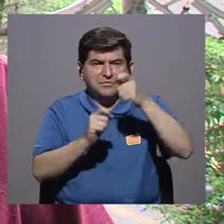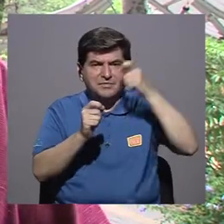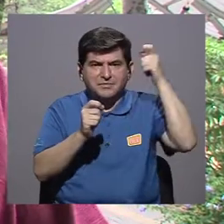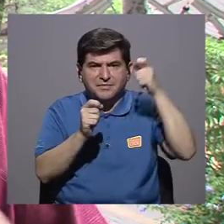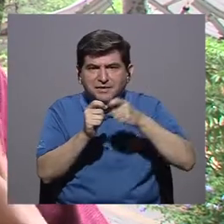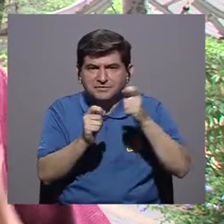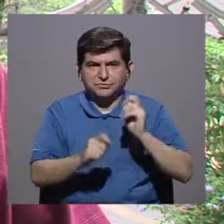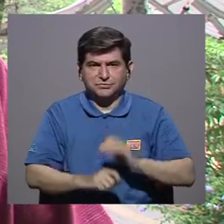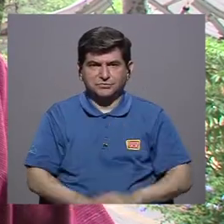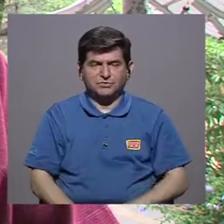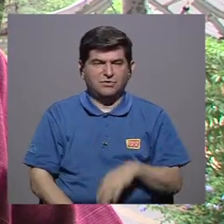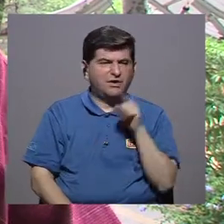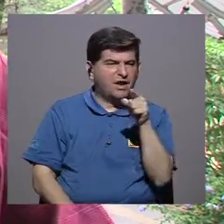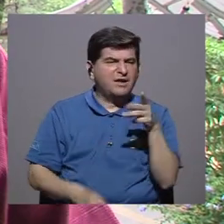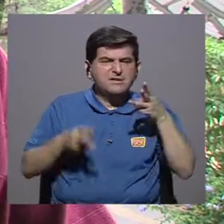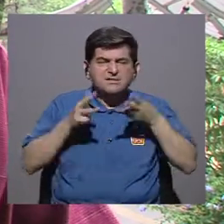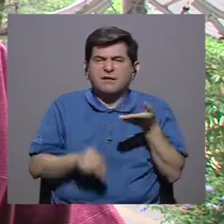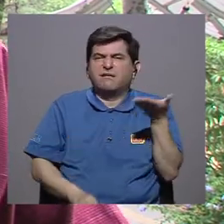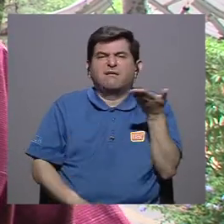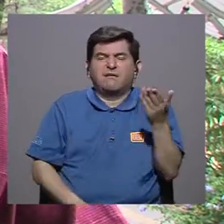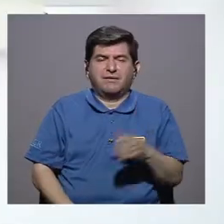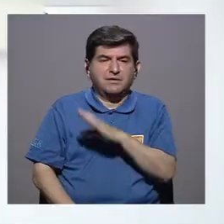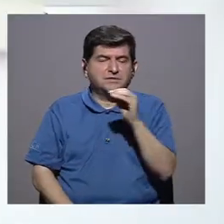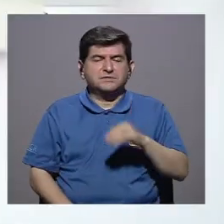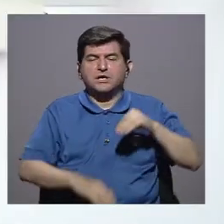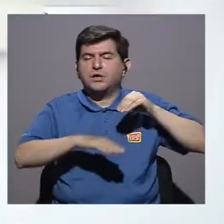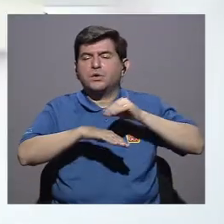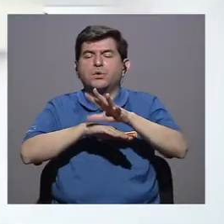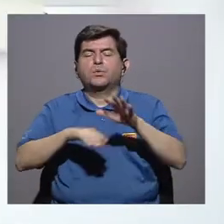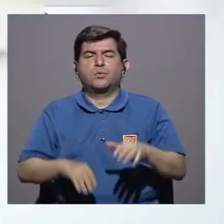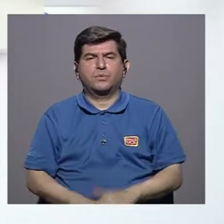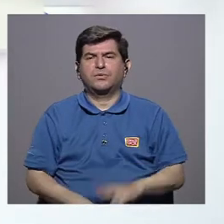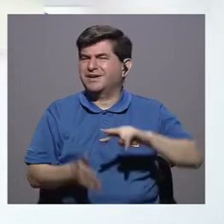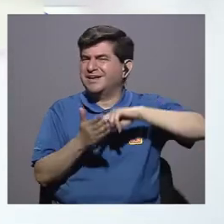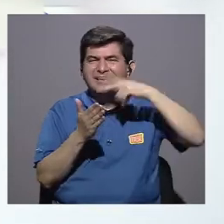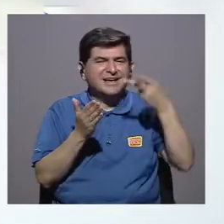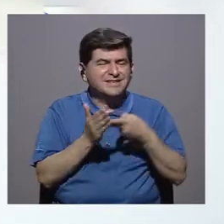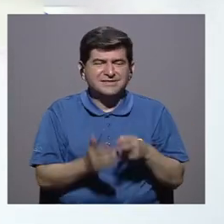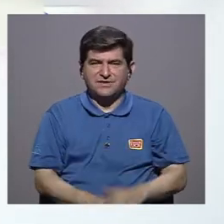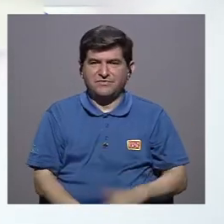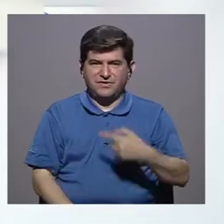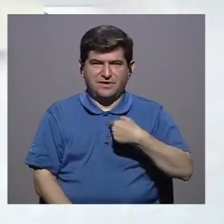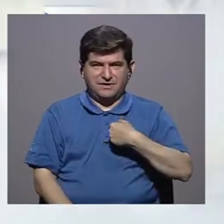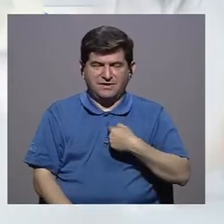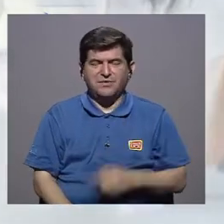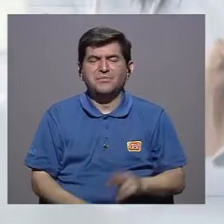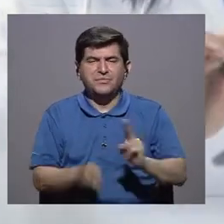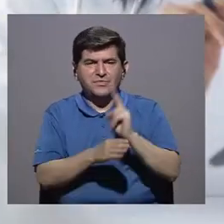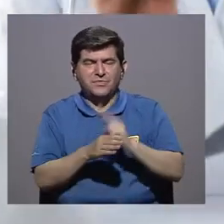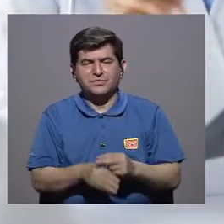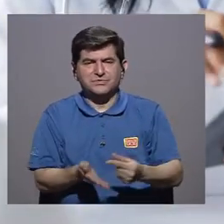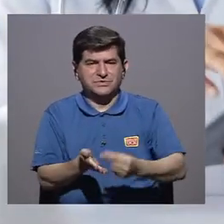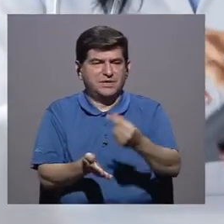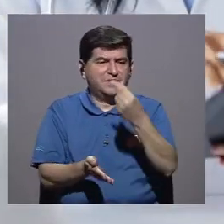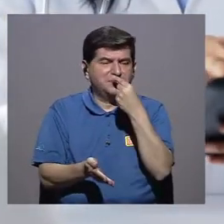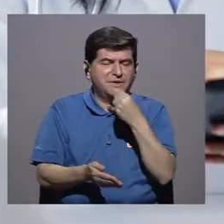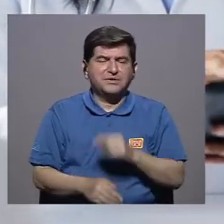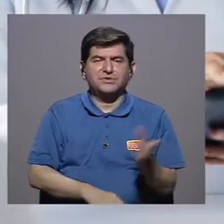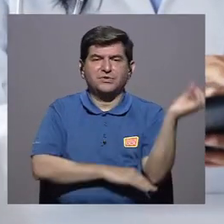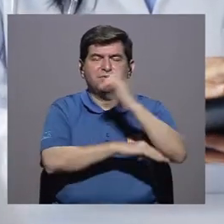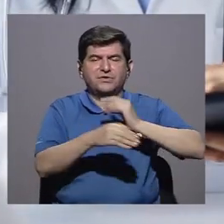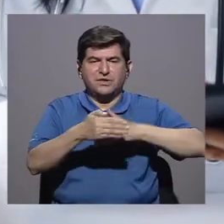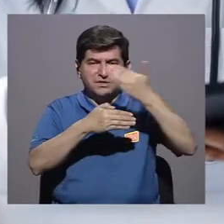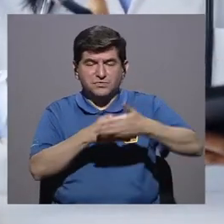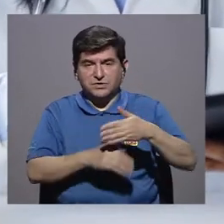exactamente de qué es el método y cuáles son los alcances. ¿Qué significa tomarse la píldora del día después para una